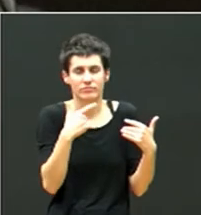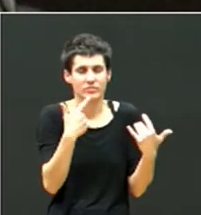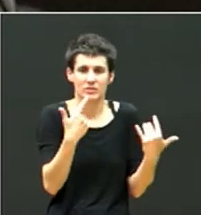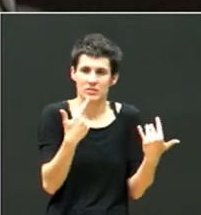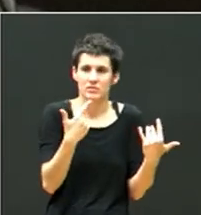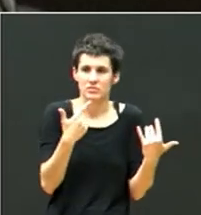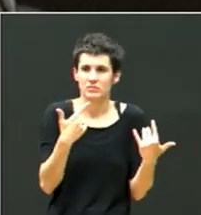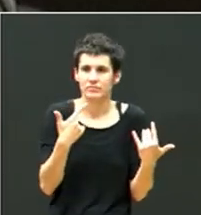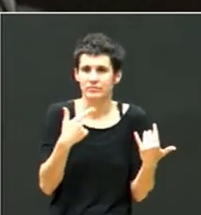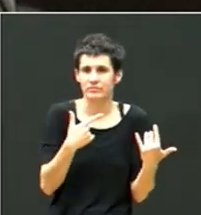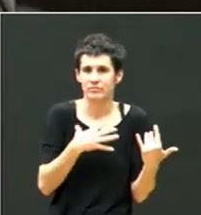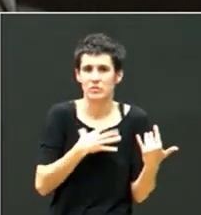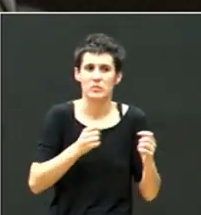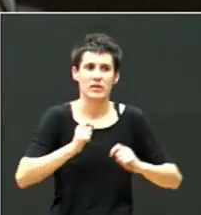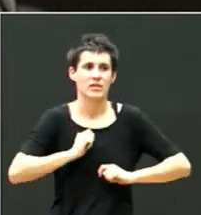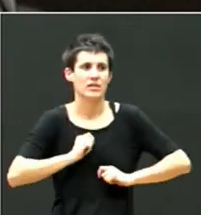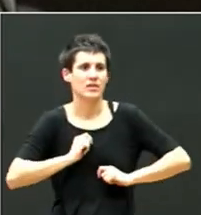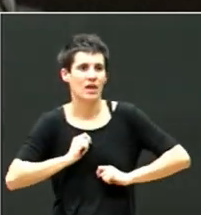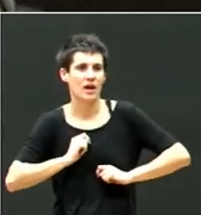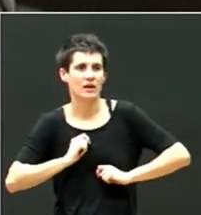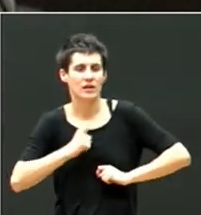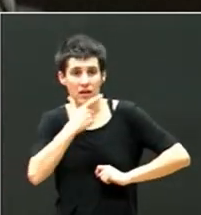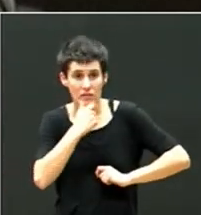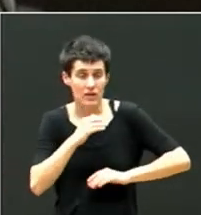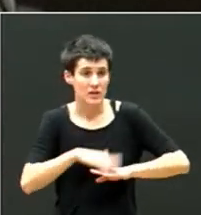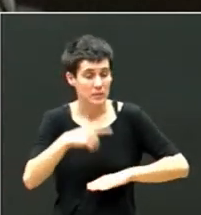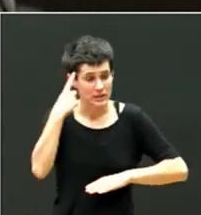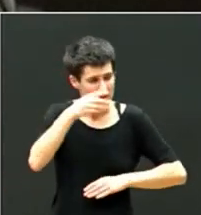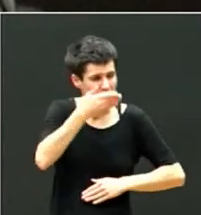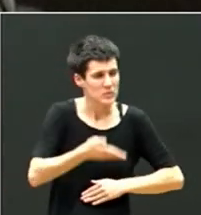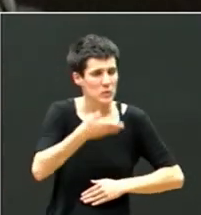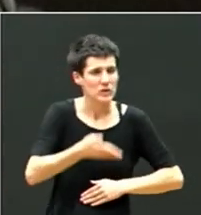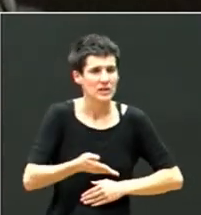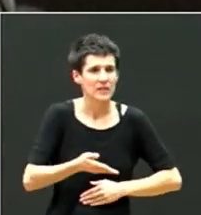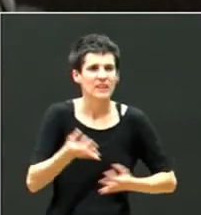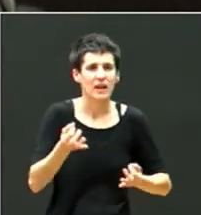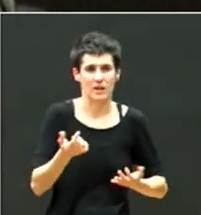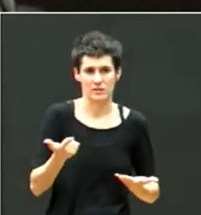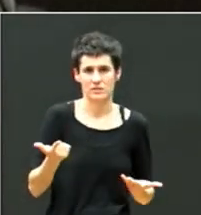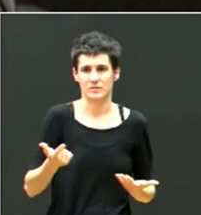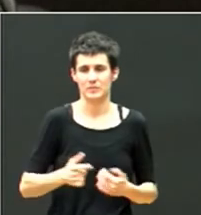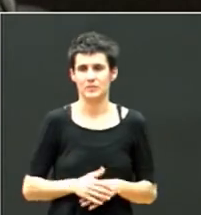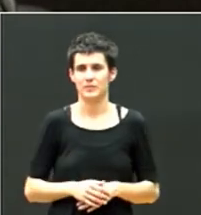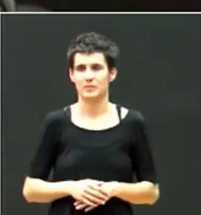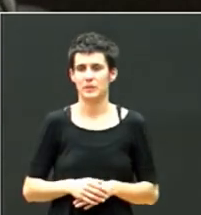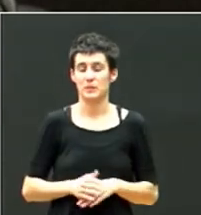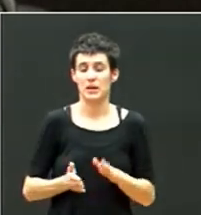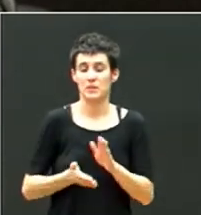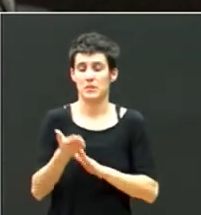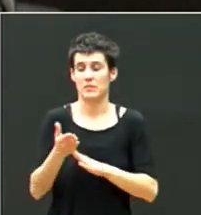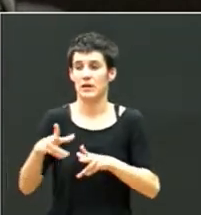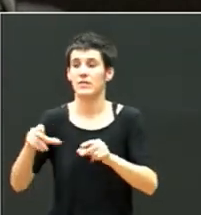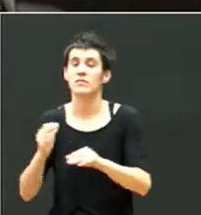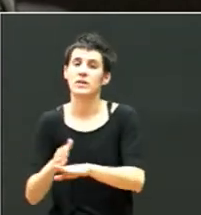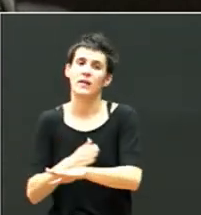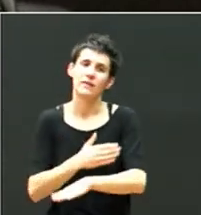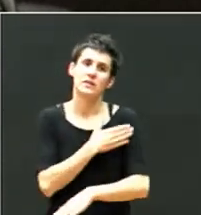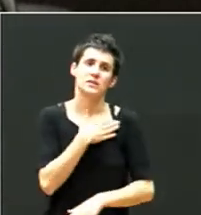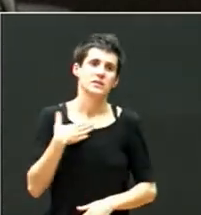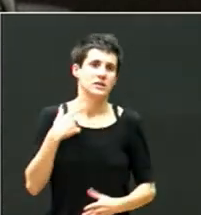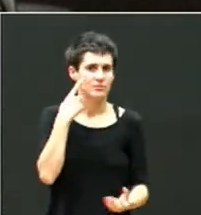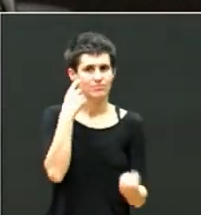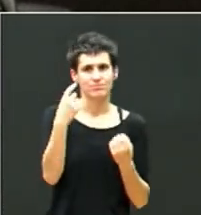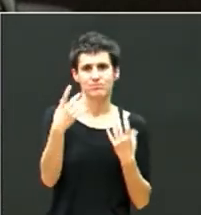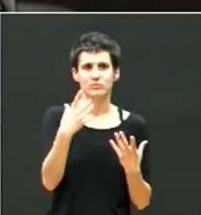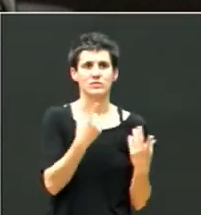podríamos ir un poquito para adelante, ¿no? Y nada, solo quiero resaltar para finalizar la necesidad de afecto y seguridad